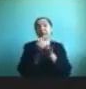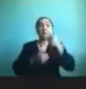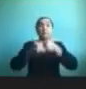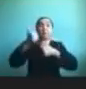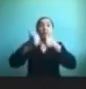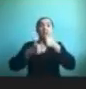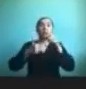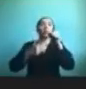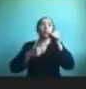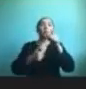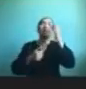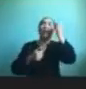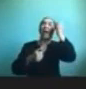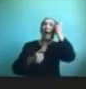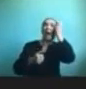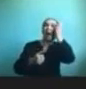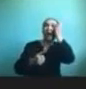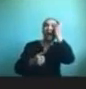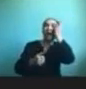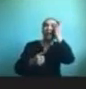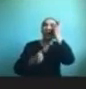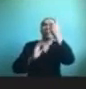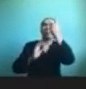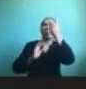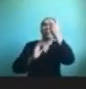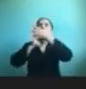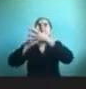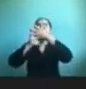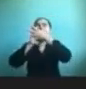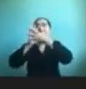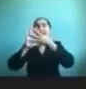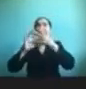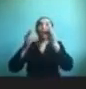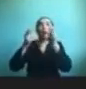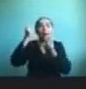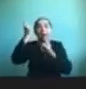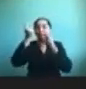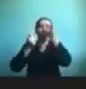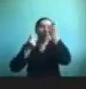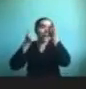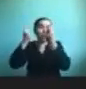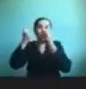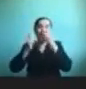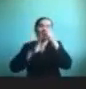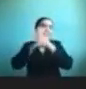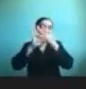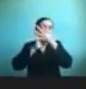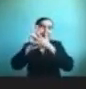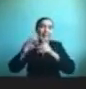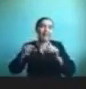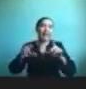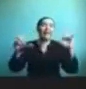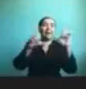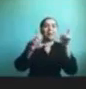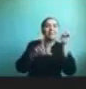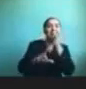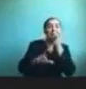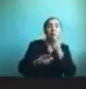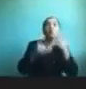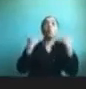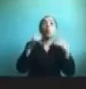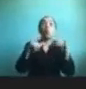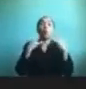una seña y la suban y lo pasan bomba también porque es muy divertido hacer esto como de forma lúdica entonces no es solamente